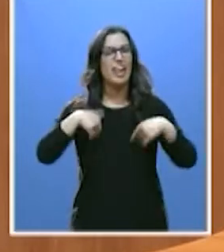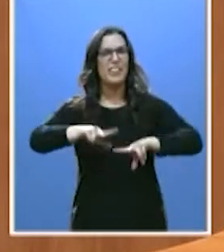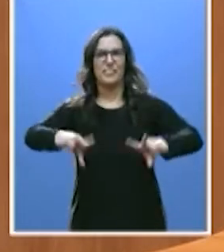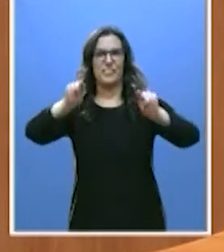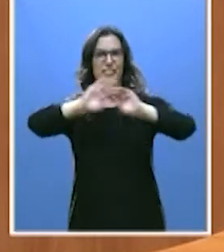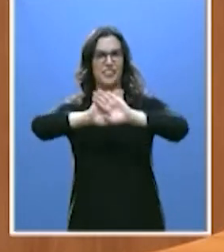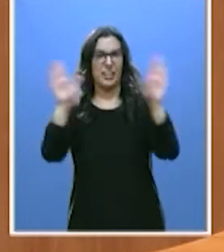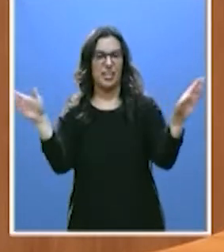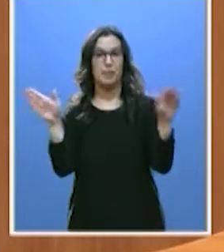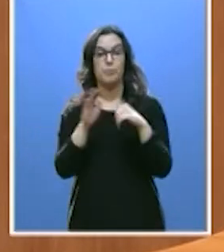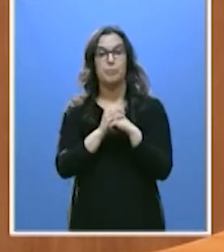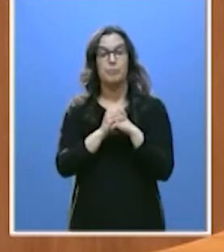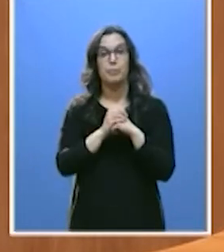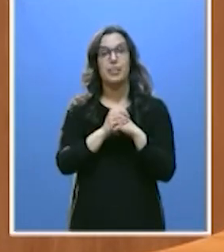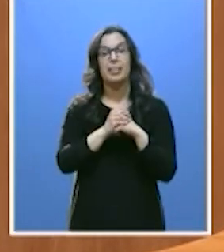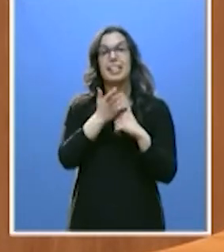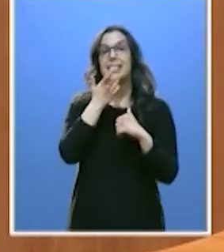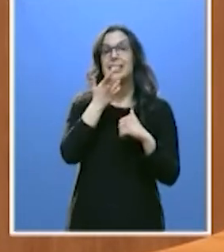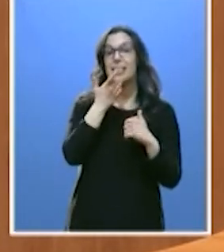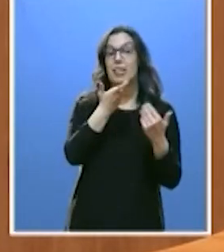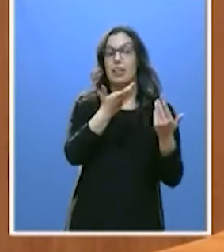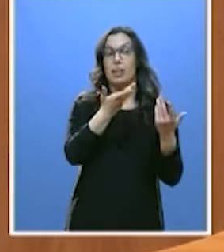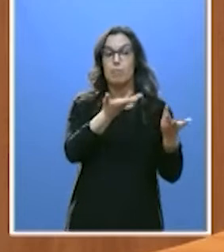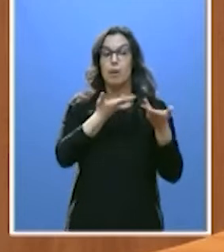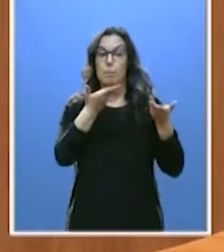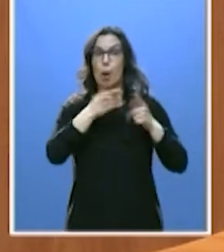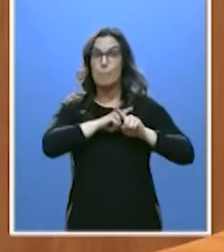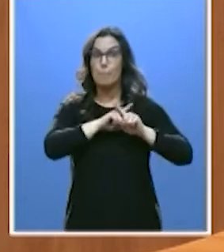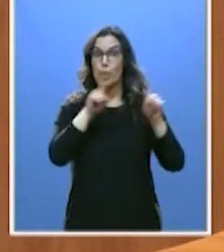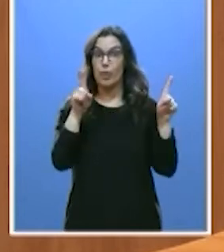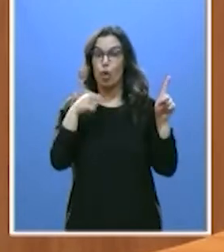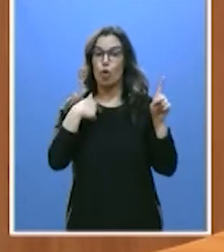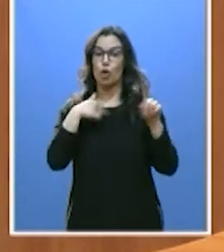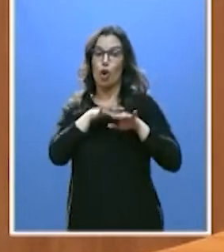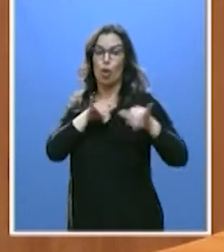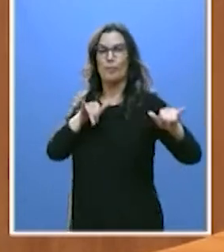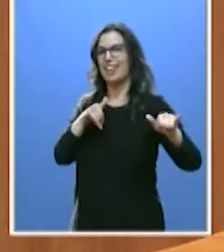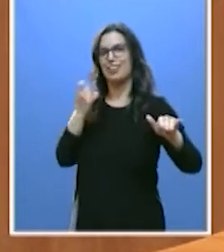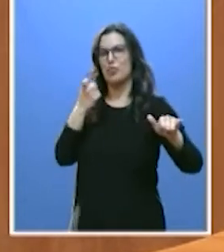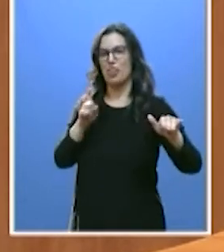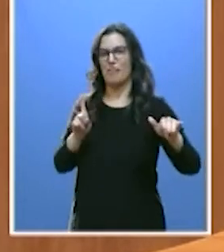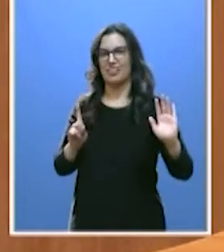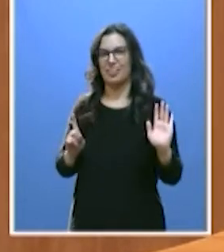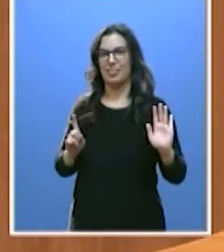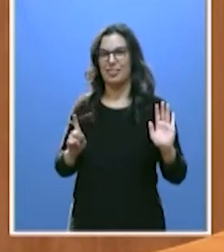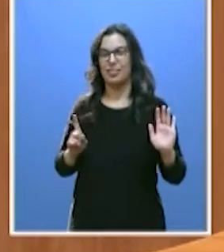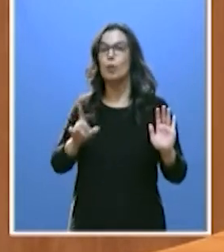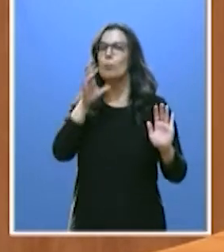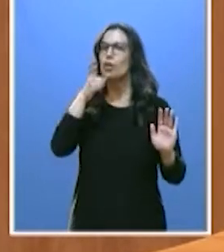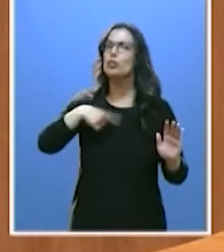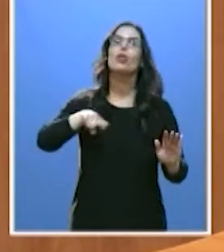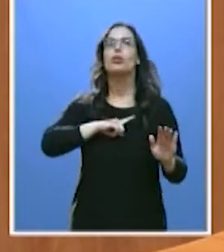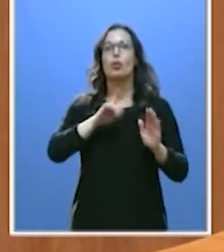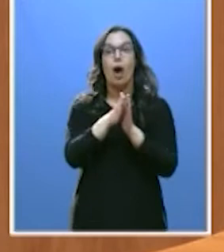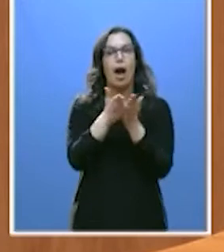Si no dejamos que nos agasajen, no tendremos motivos para la reciprocidad. Por eso tenemos las agendas abiertas,